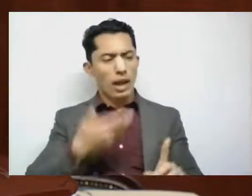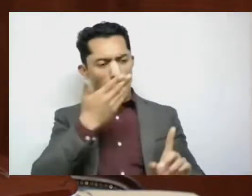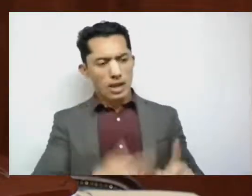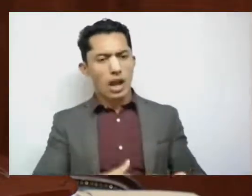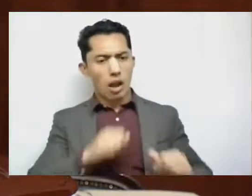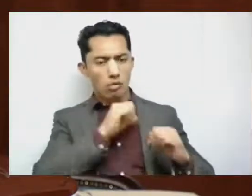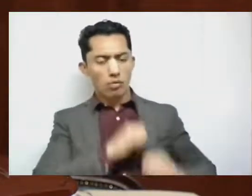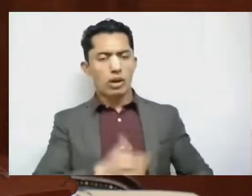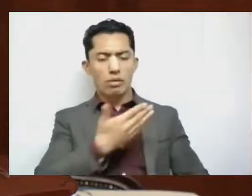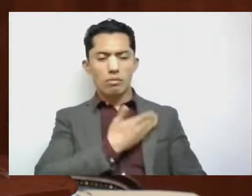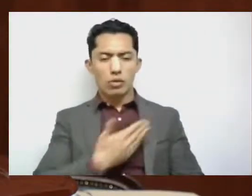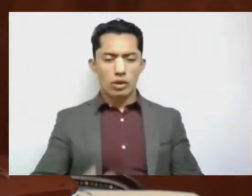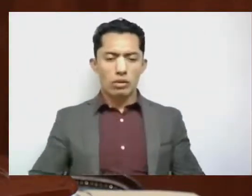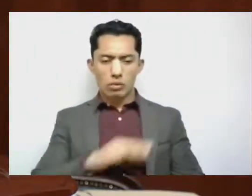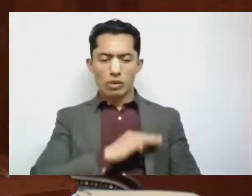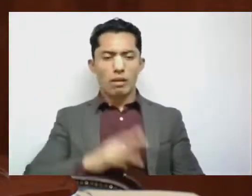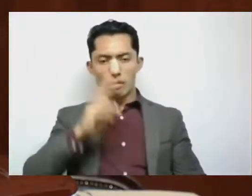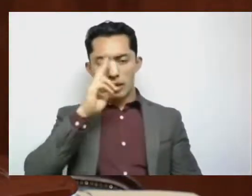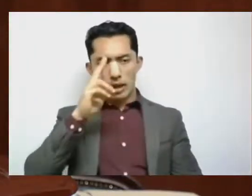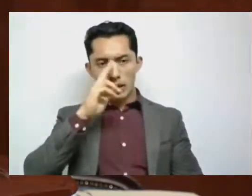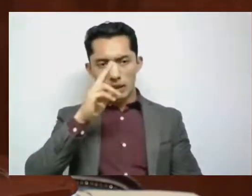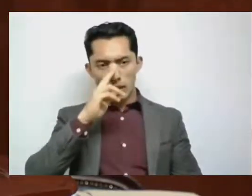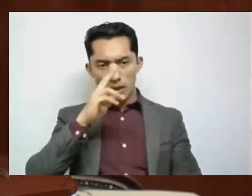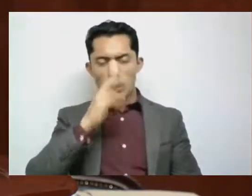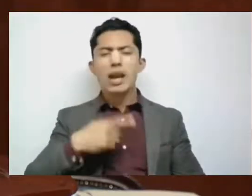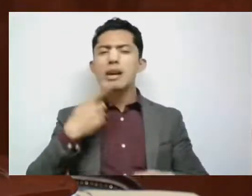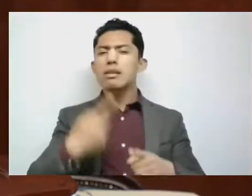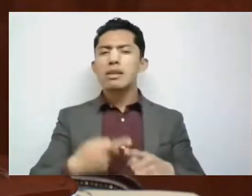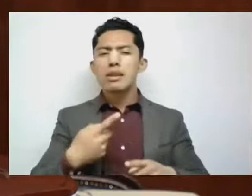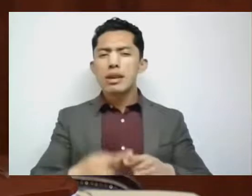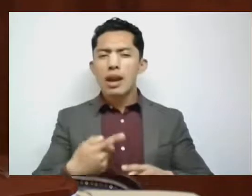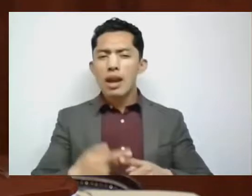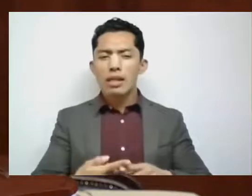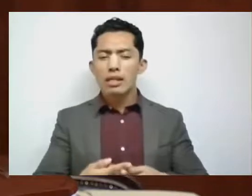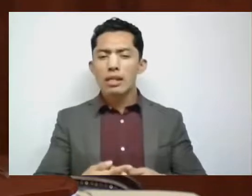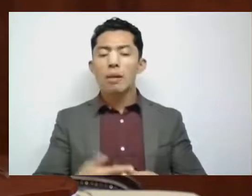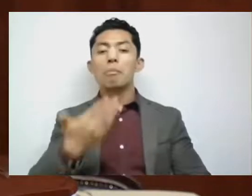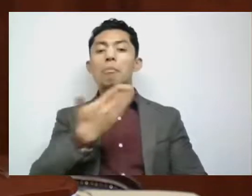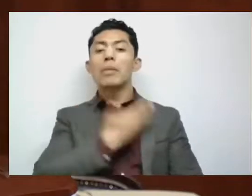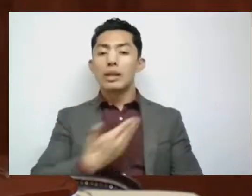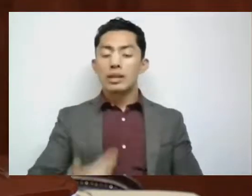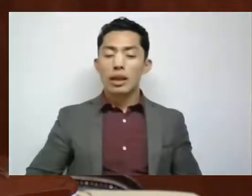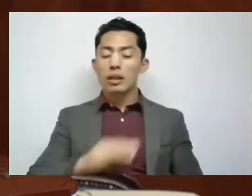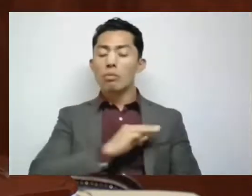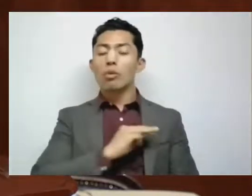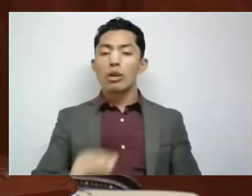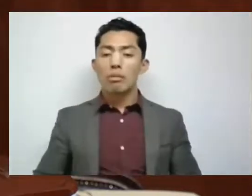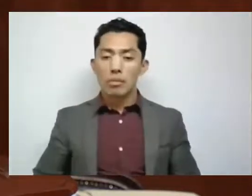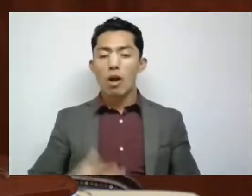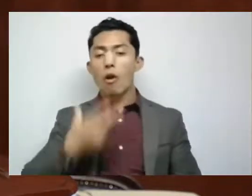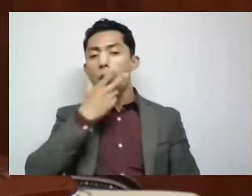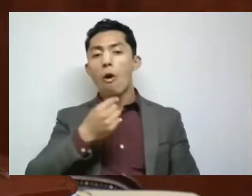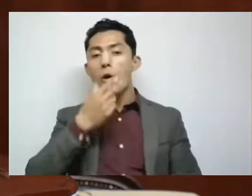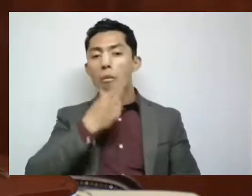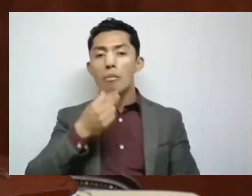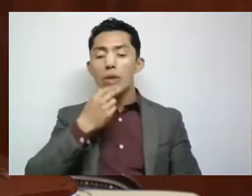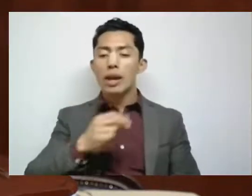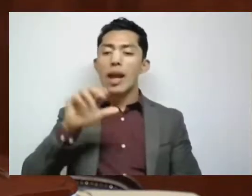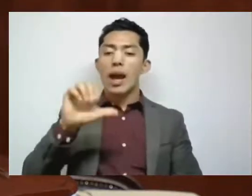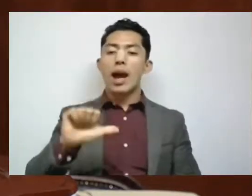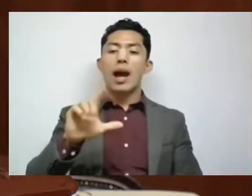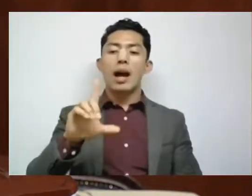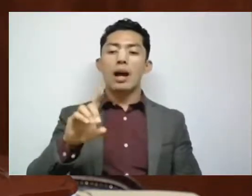municipio de Nezahualcóyotl en concreto del presidente municipal Adolfo Cerqueda